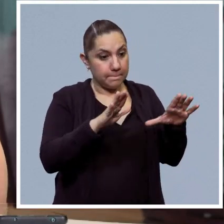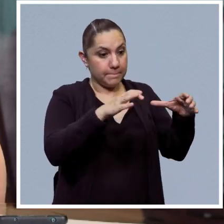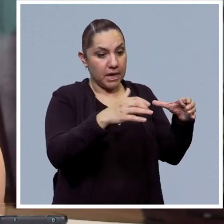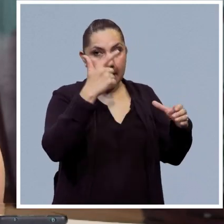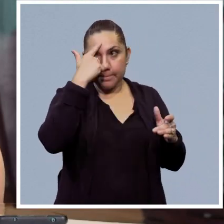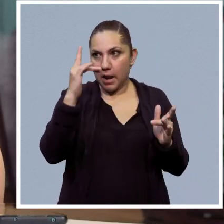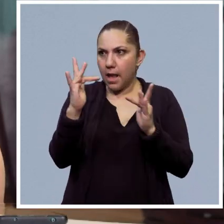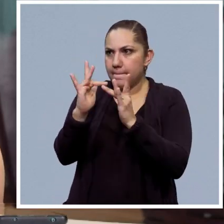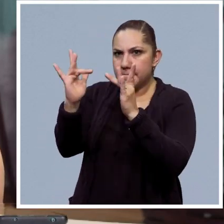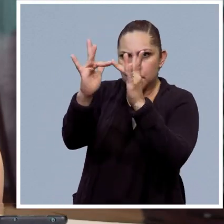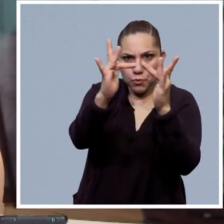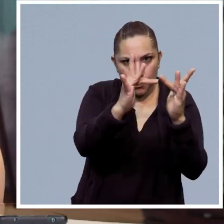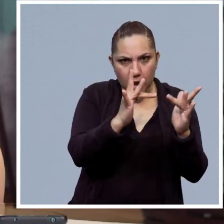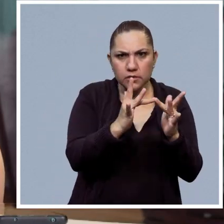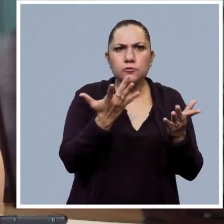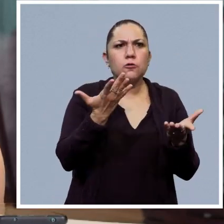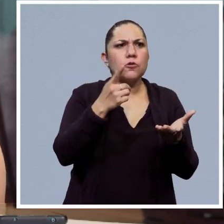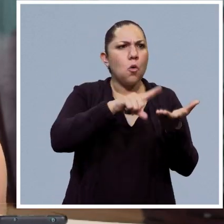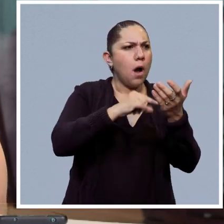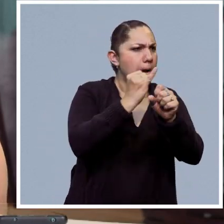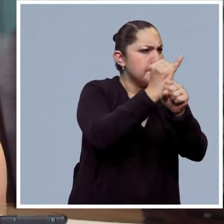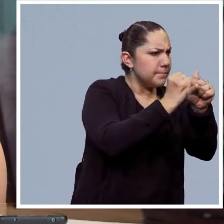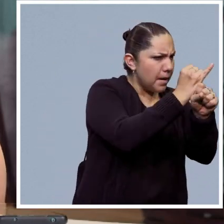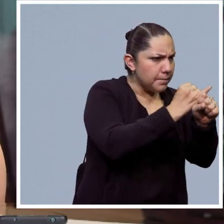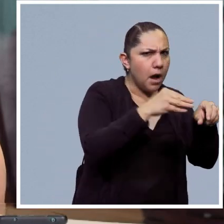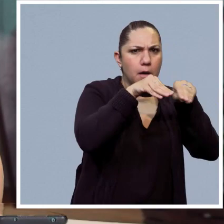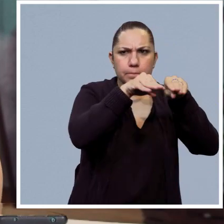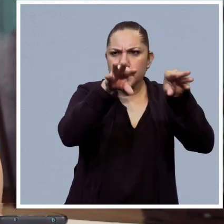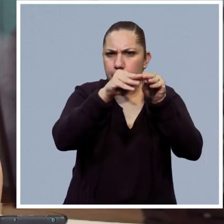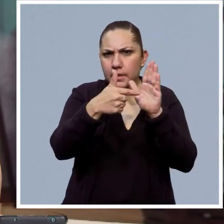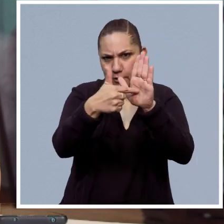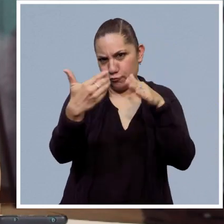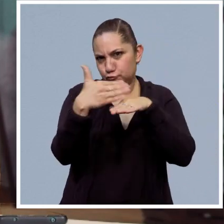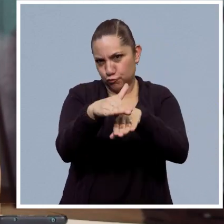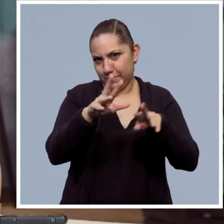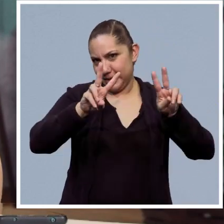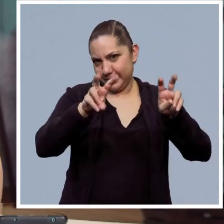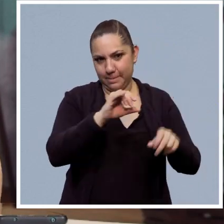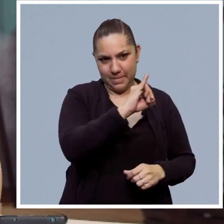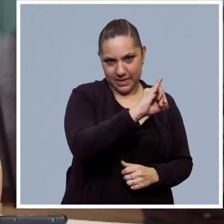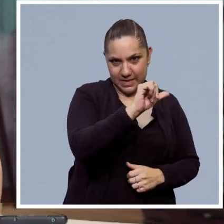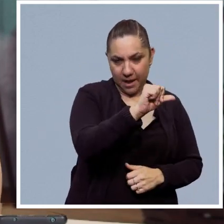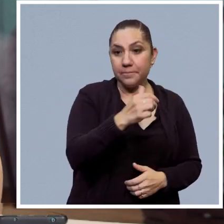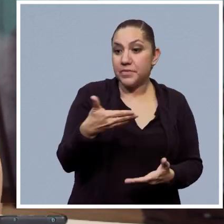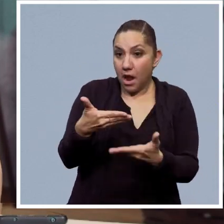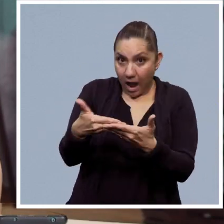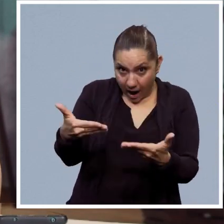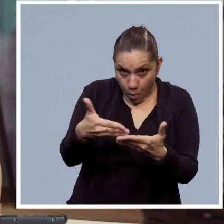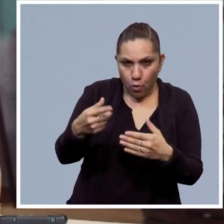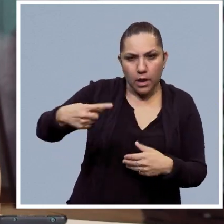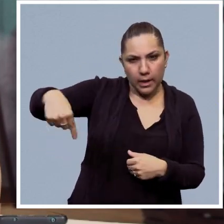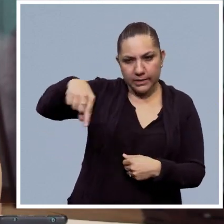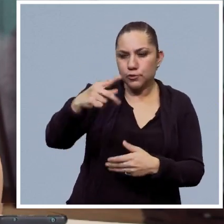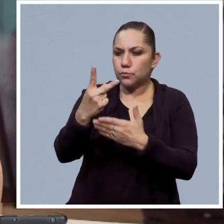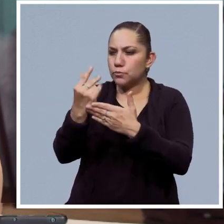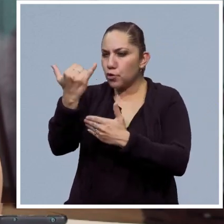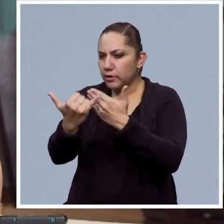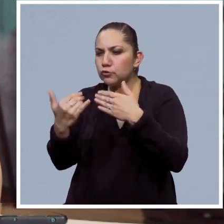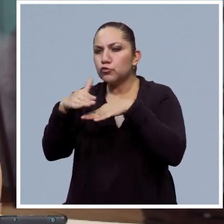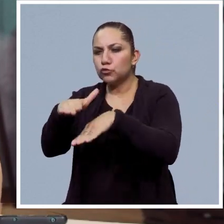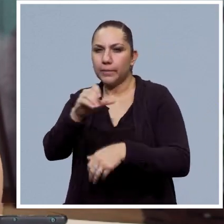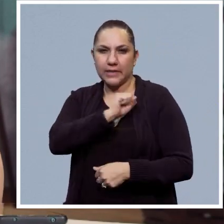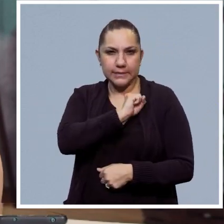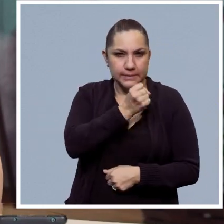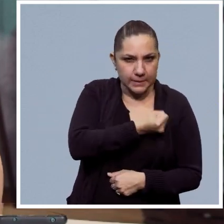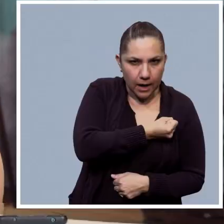de divulgación sobre la inteligencia artificial y justamente ahorita están trabajando en proyectos en áreas de salud, medio